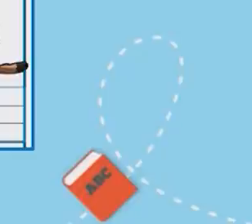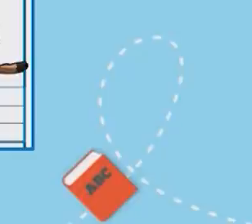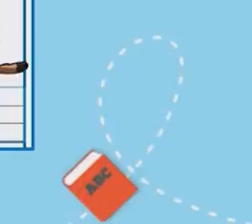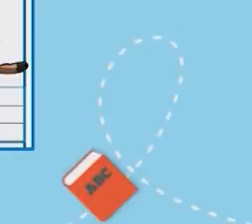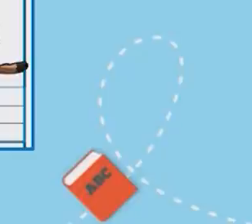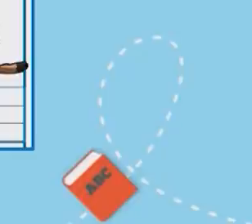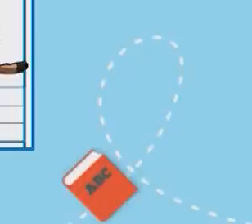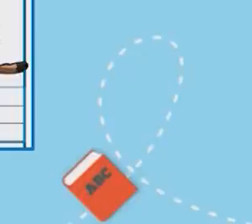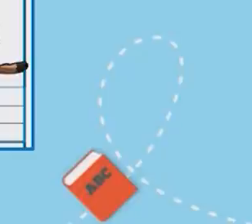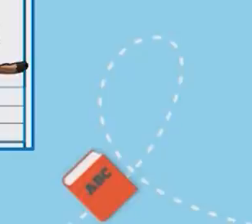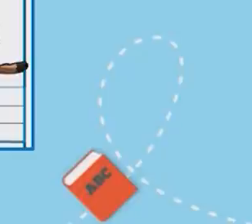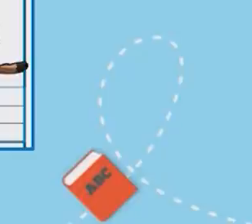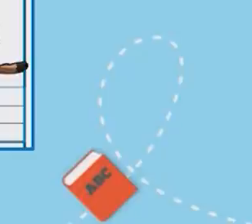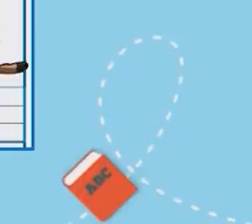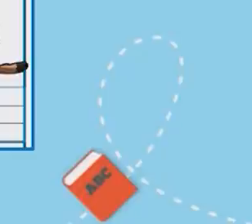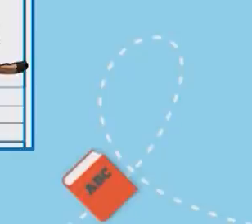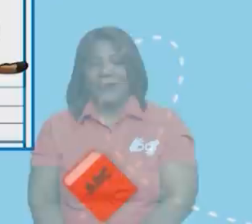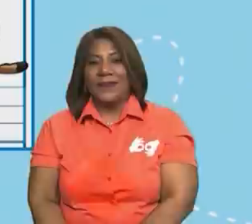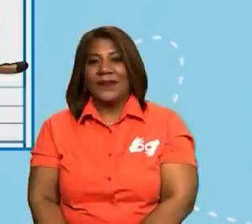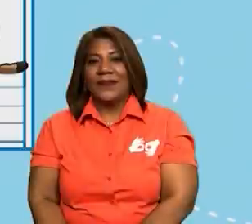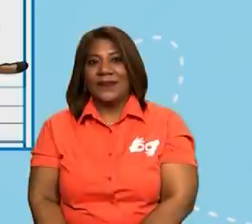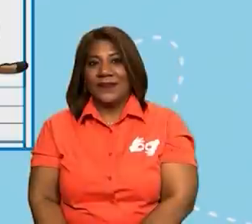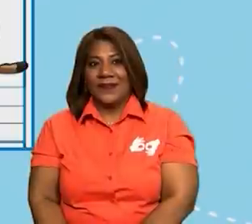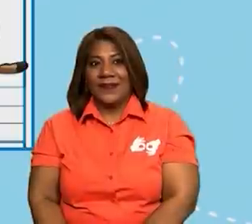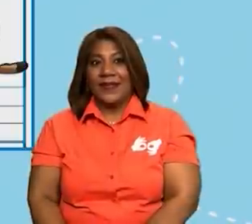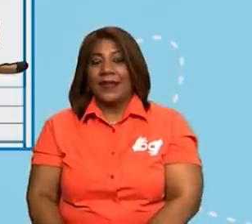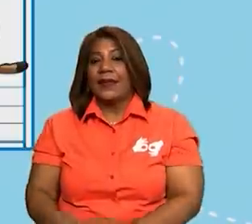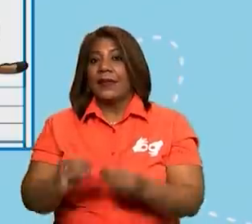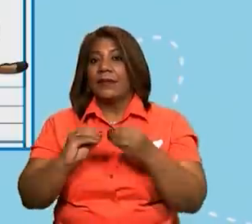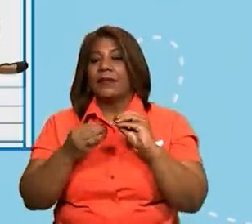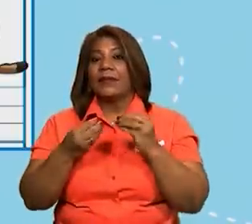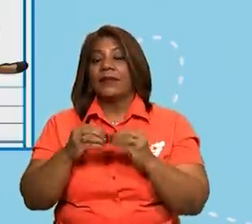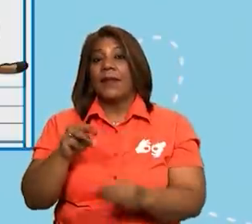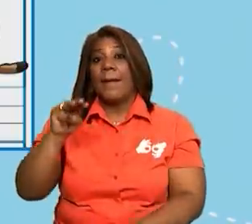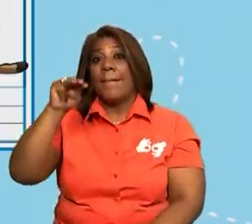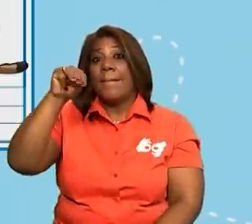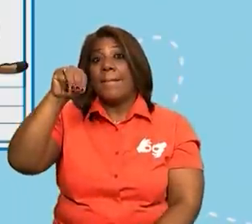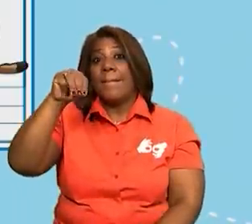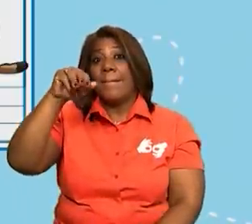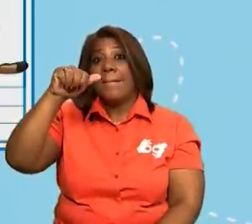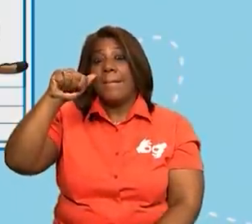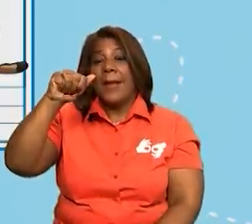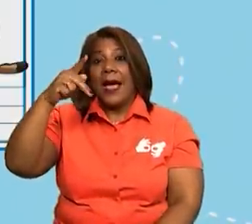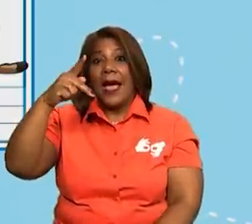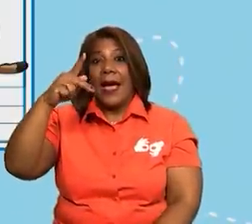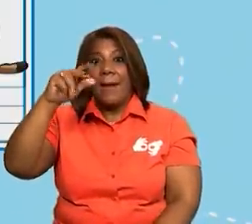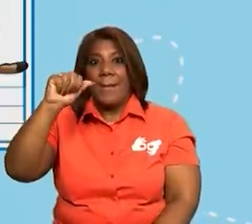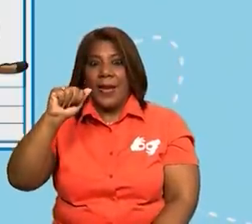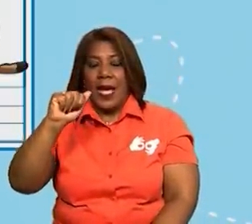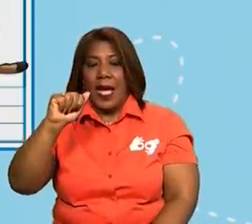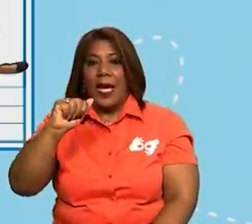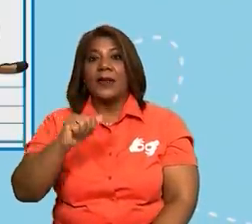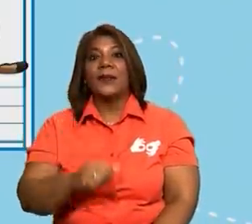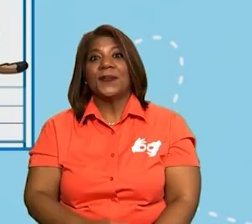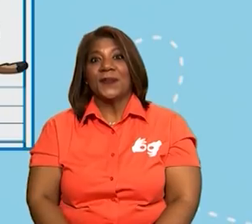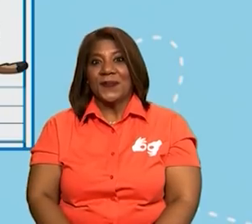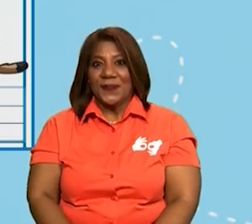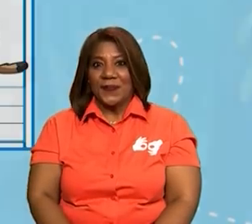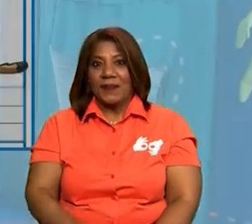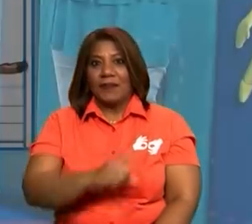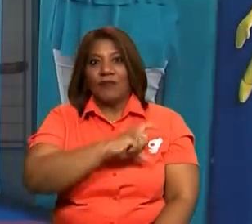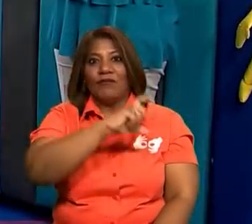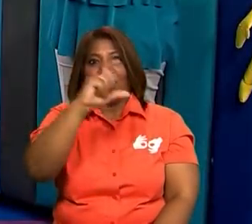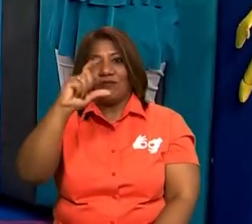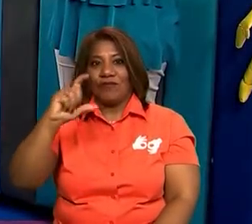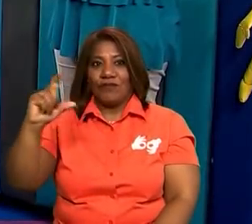Bien, aquí tenemos la primera. ¿Qué es? ¿Quién me dice qué es? Un mapa. Un mapa, ¿verdad?